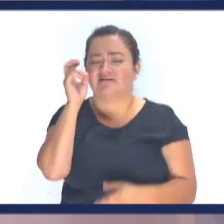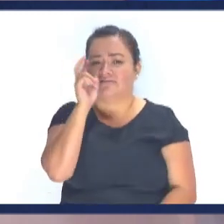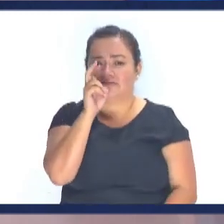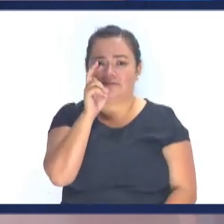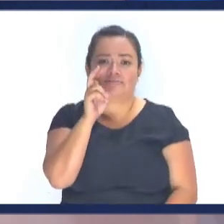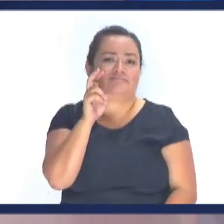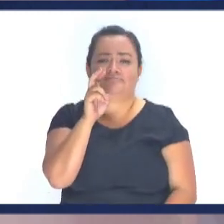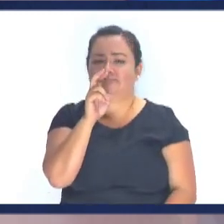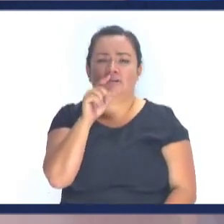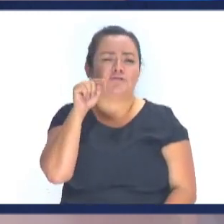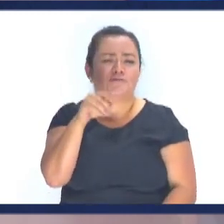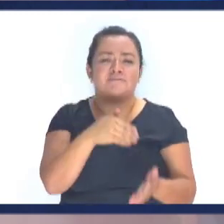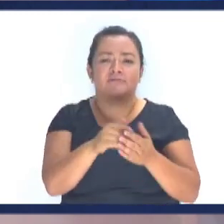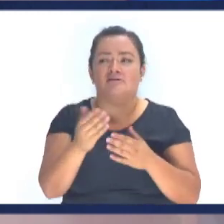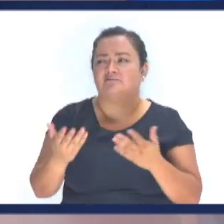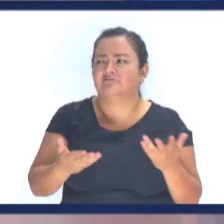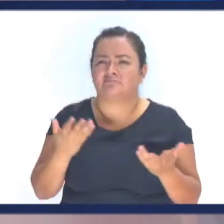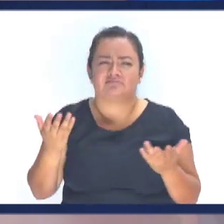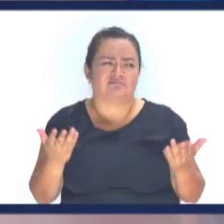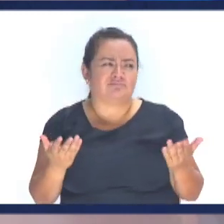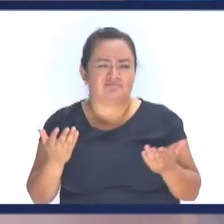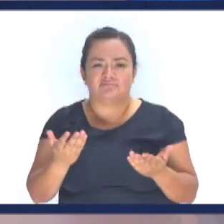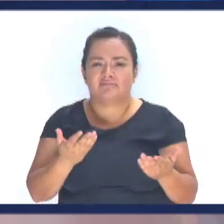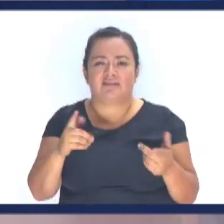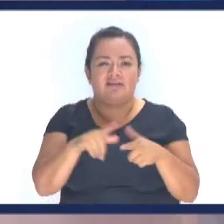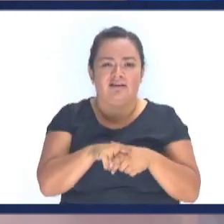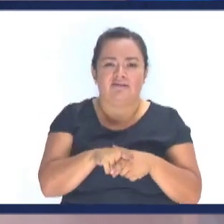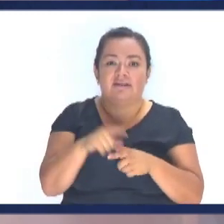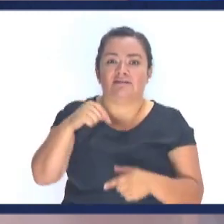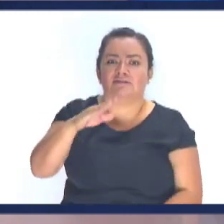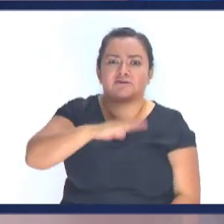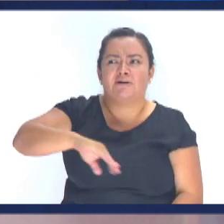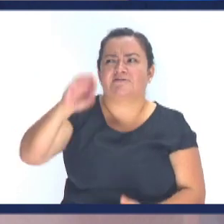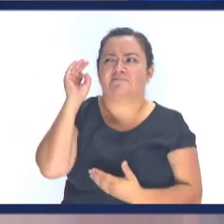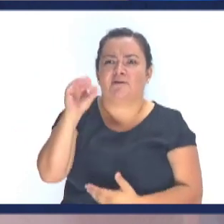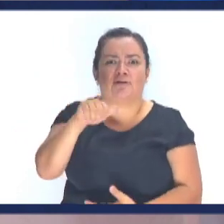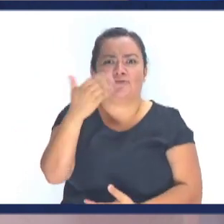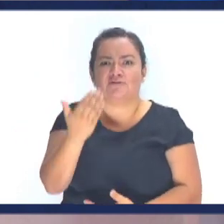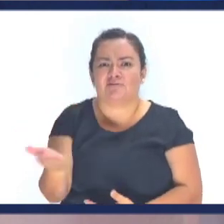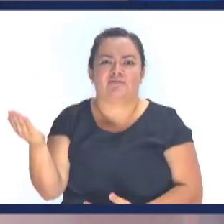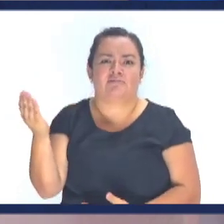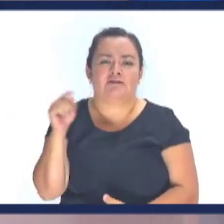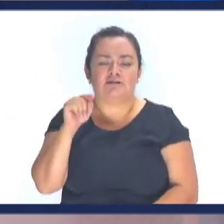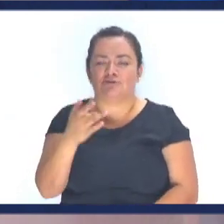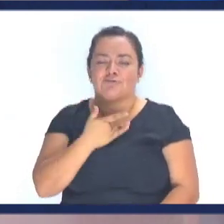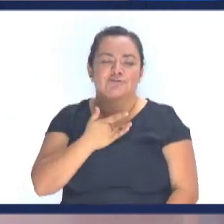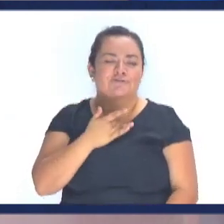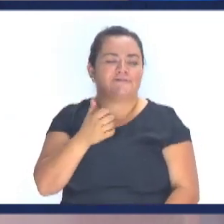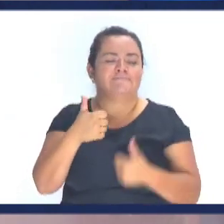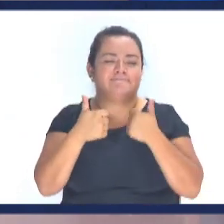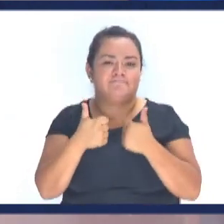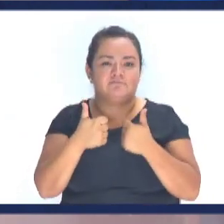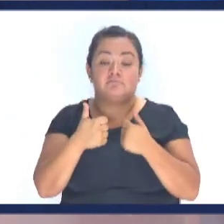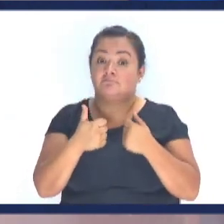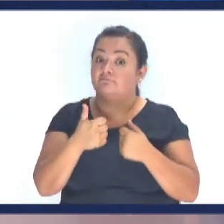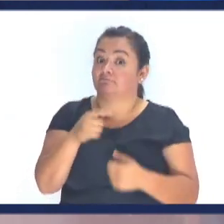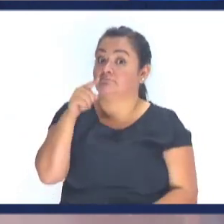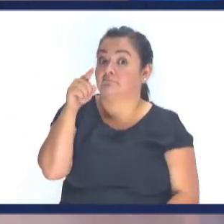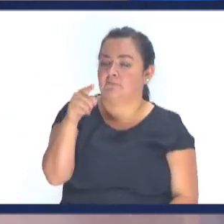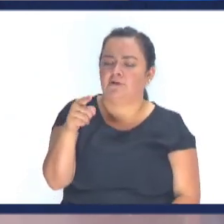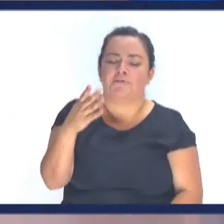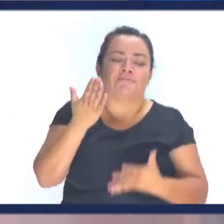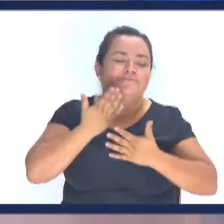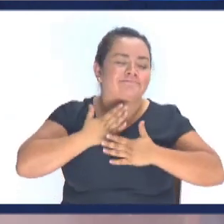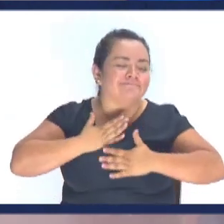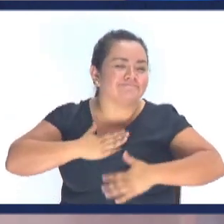crucificado El día que comienzas A vender indulgencias El día que en este lugar Se predique de otra cosa Y tú no te sientas cómodo Ten